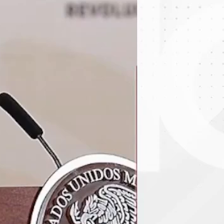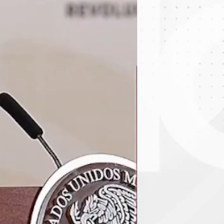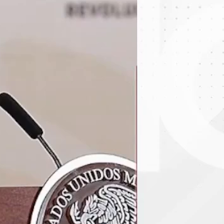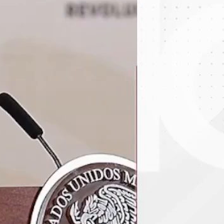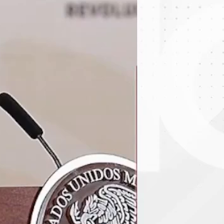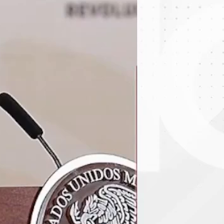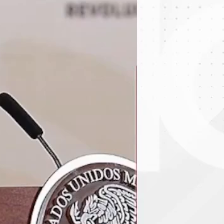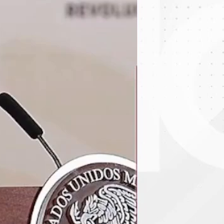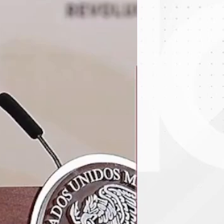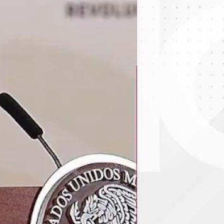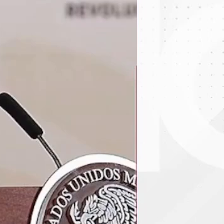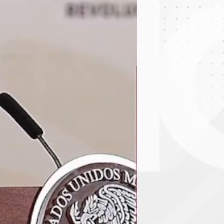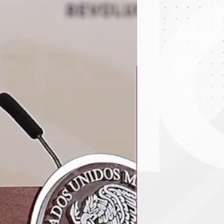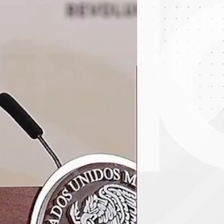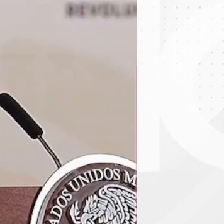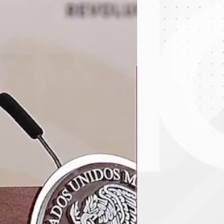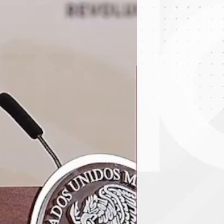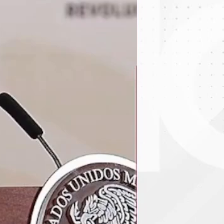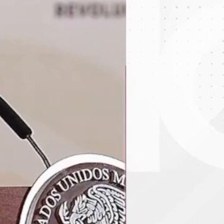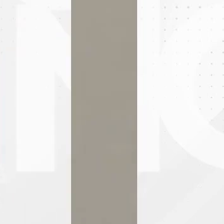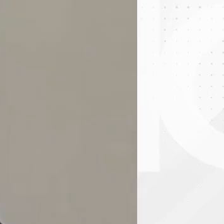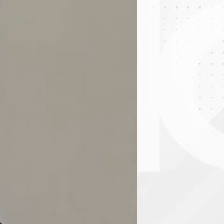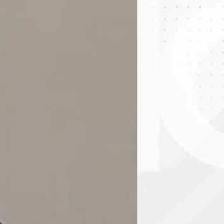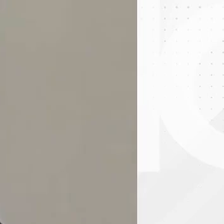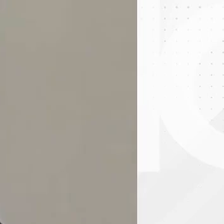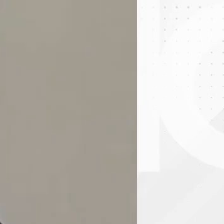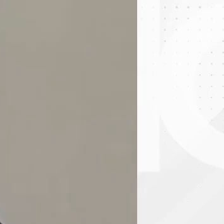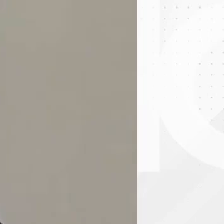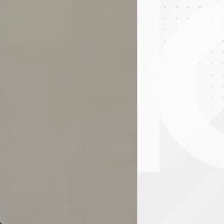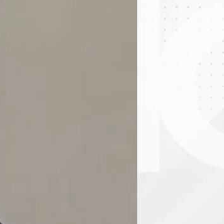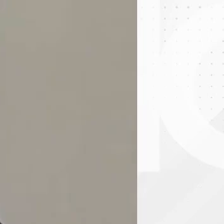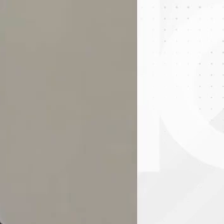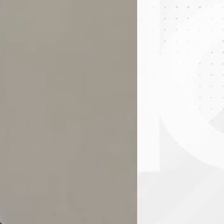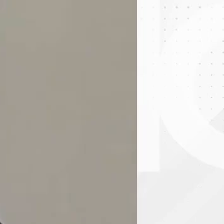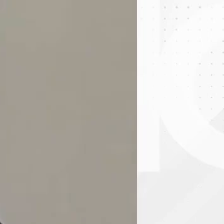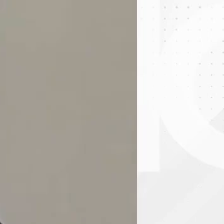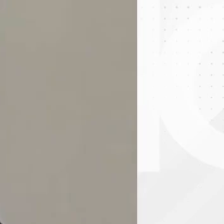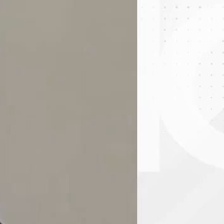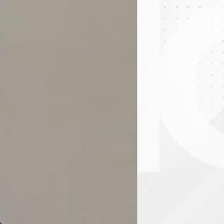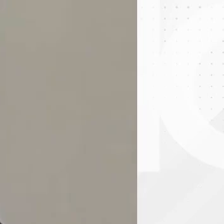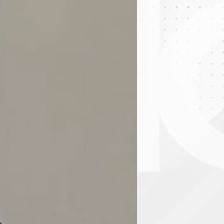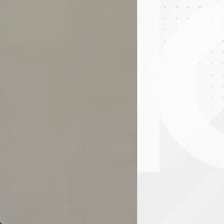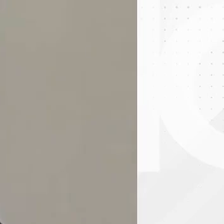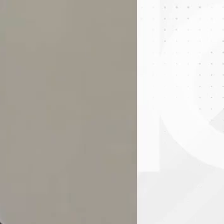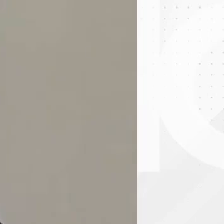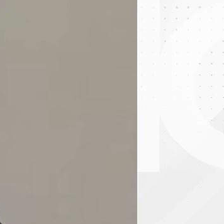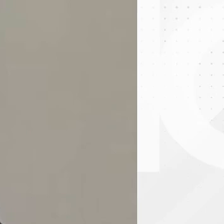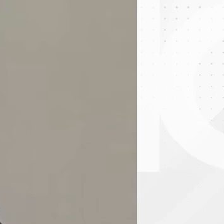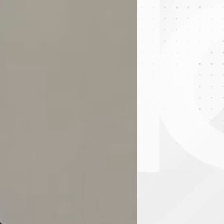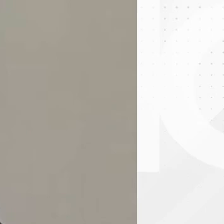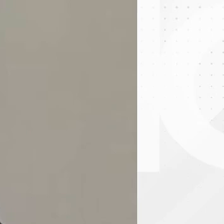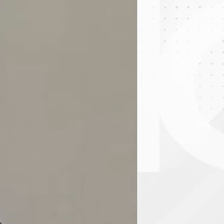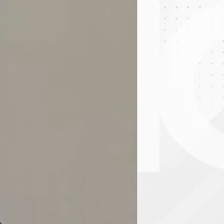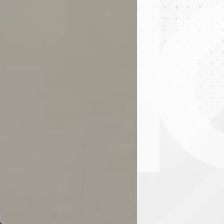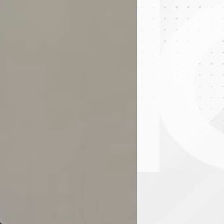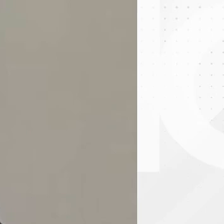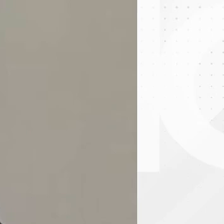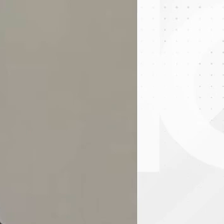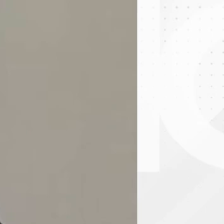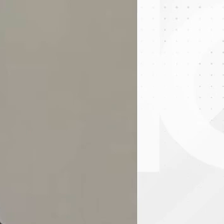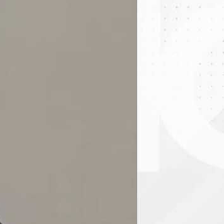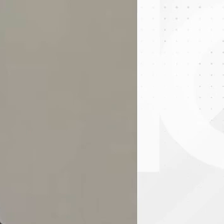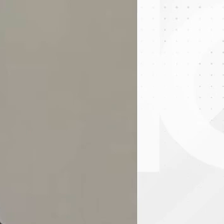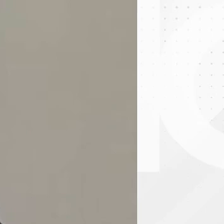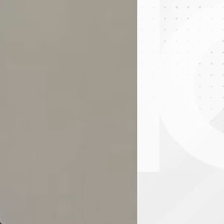hizo ese experimento que le comentaba usted y el presidente López Obrador evidenció que hay fallas en este botón de